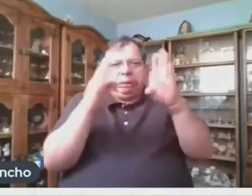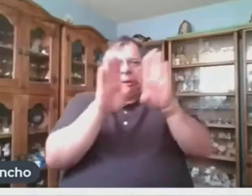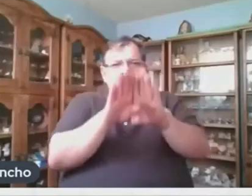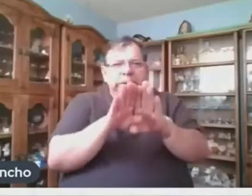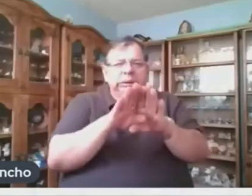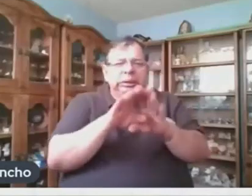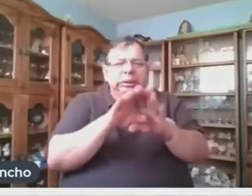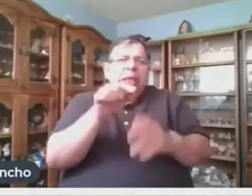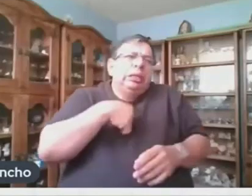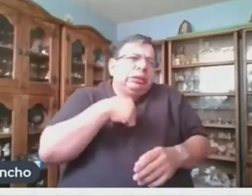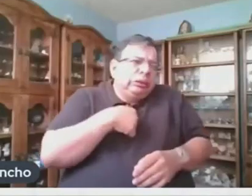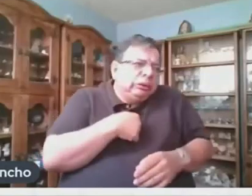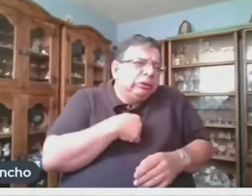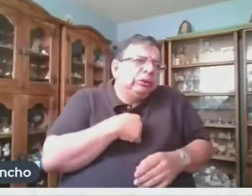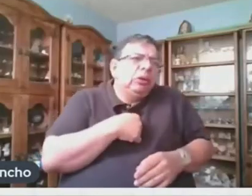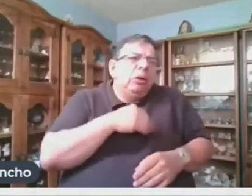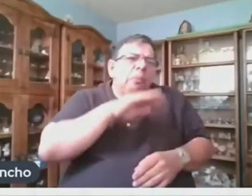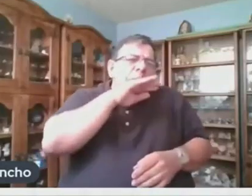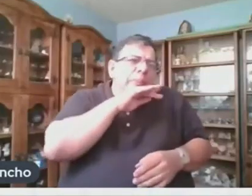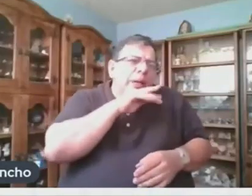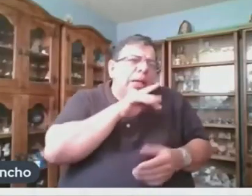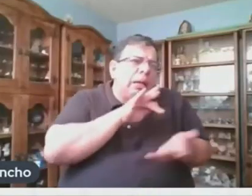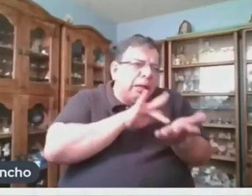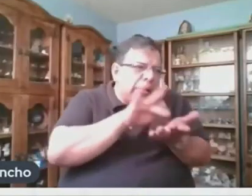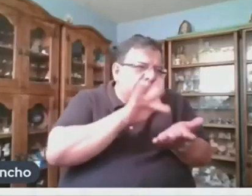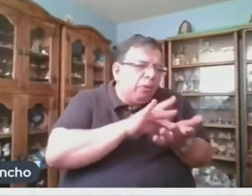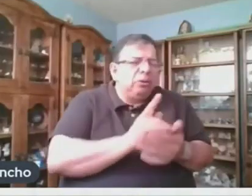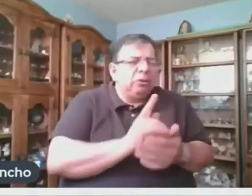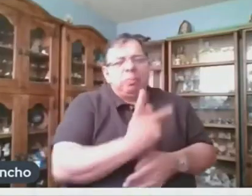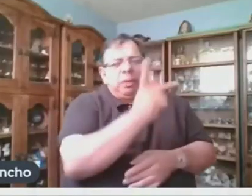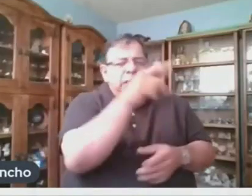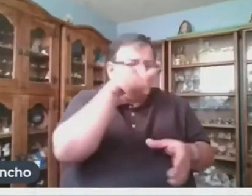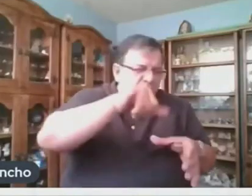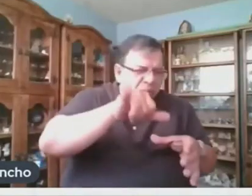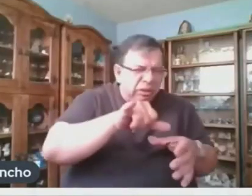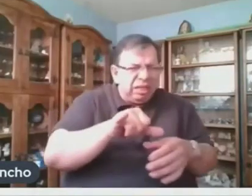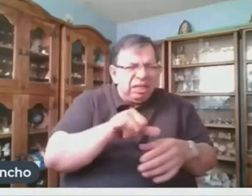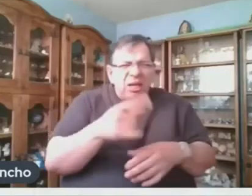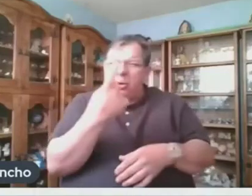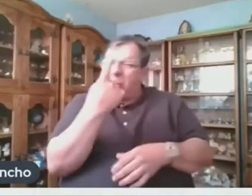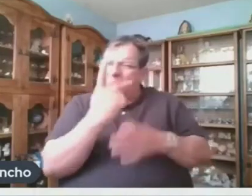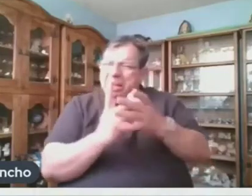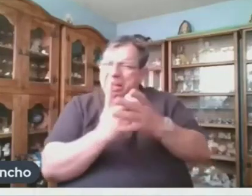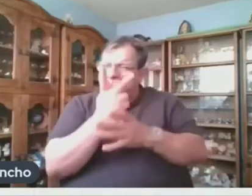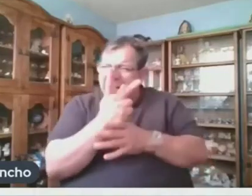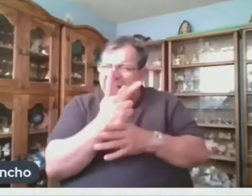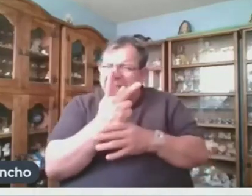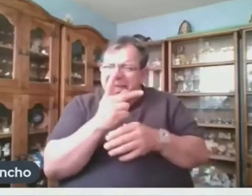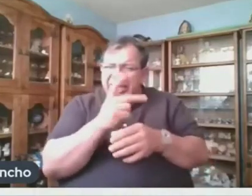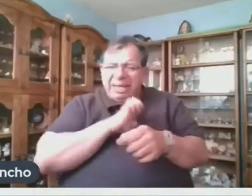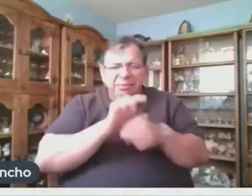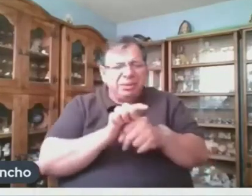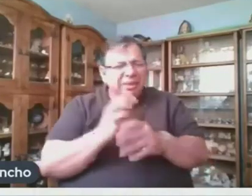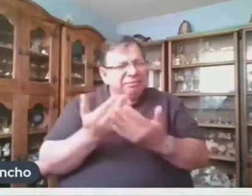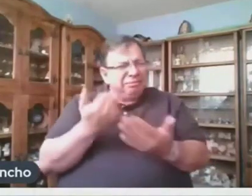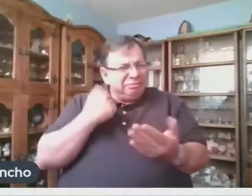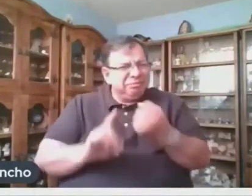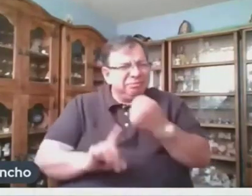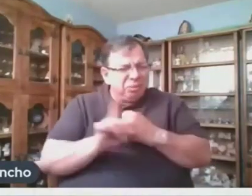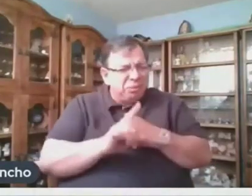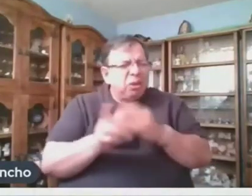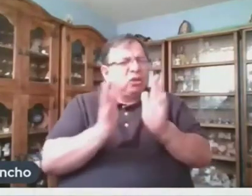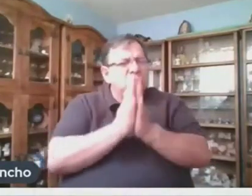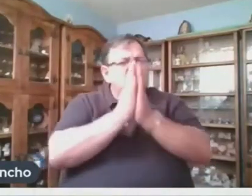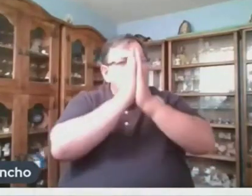de sus plantas. Sí, últimamente he tenido problemas con una planta en específico. Por eso, me puse a leer un